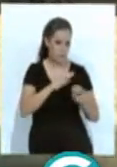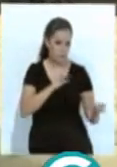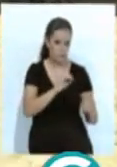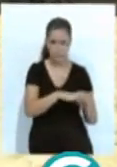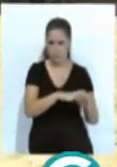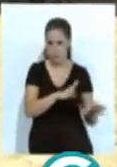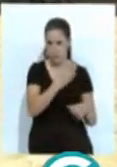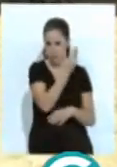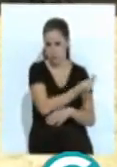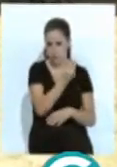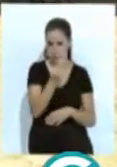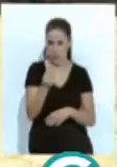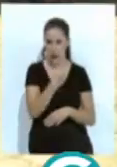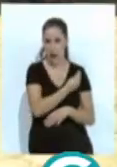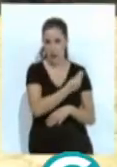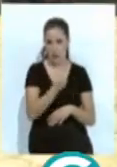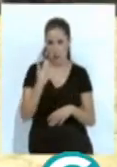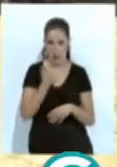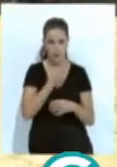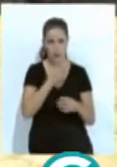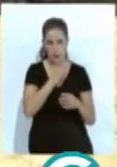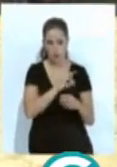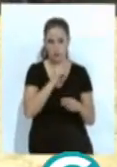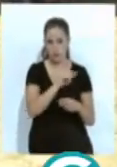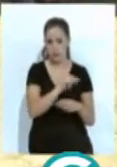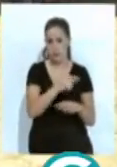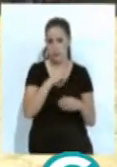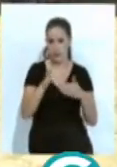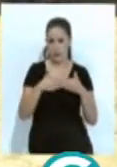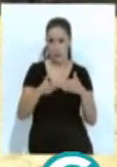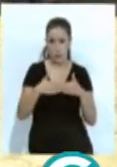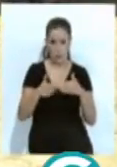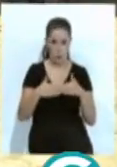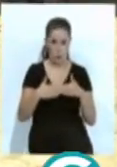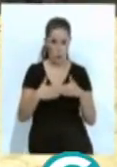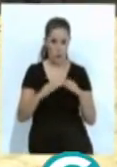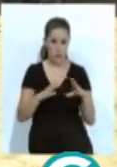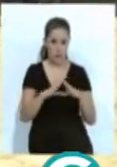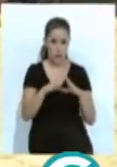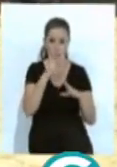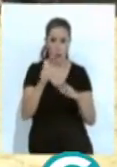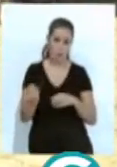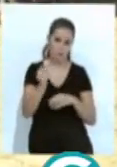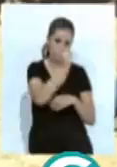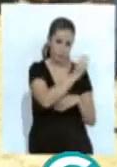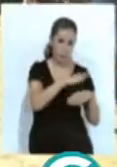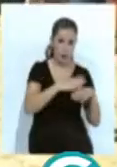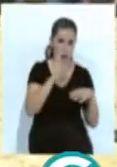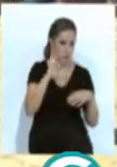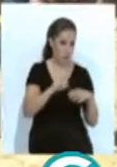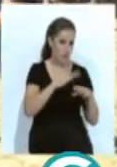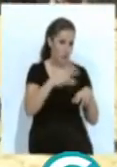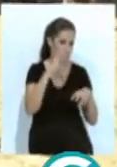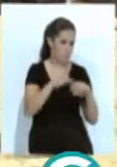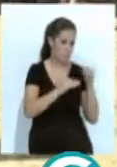esos candelabros. Esos candelabros estaban puestos en la casa puerta porque iban a ser trasladados para su valoración, para